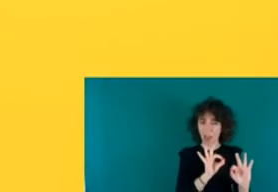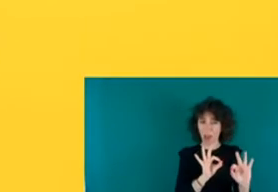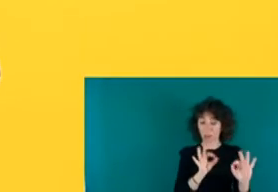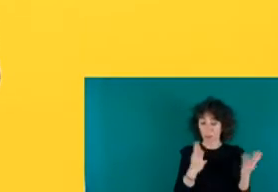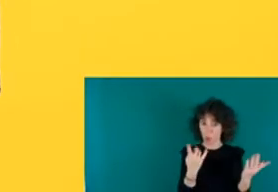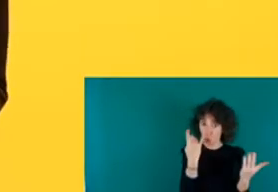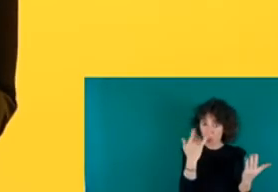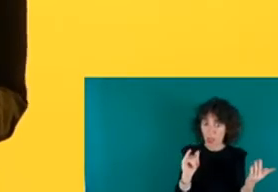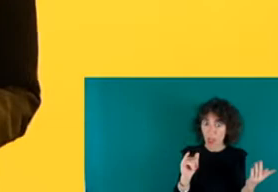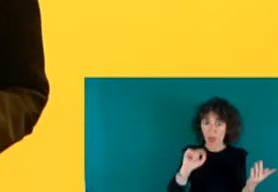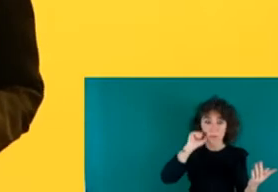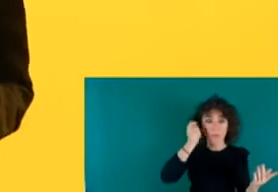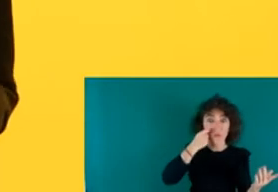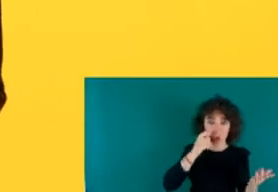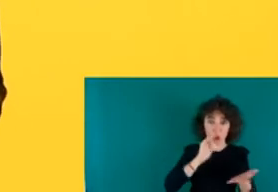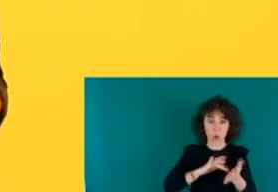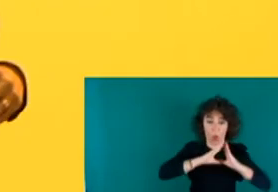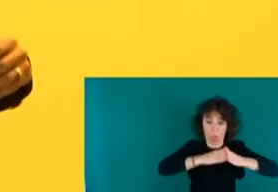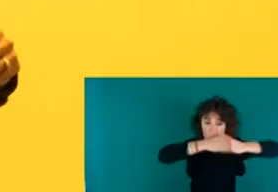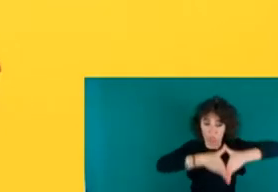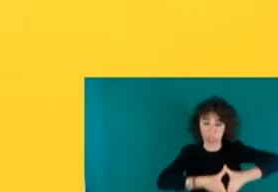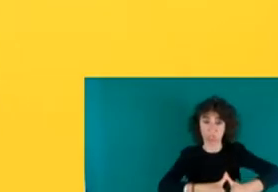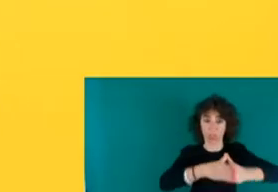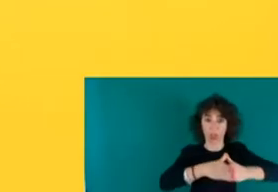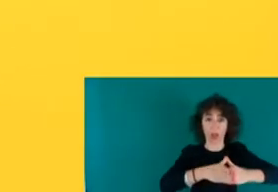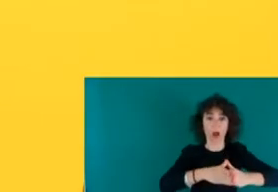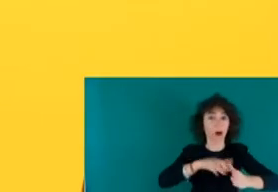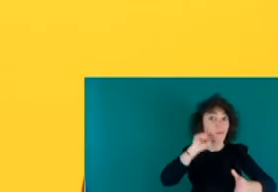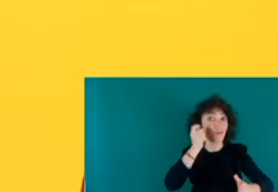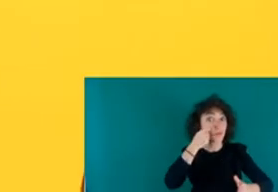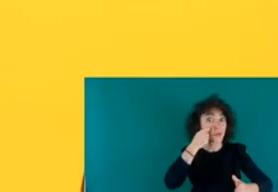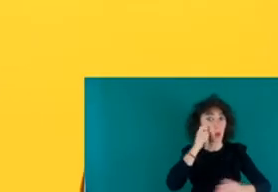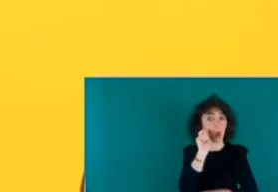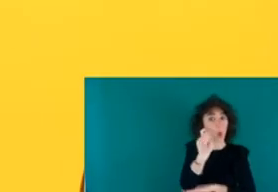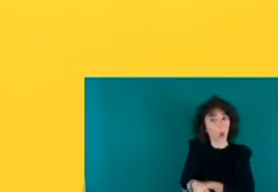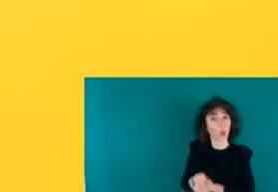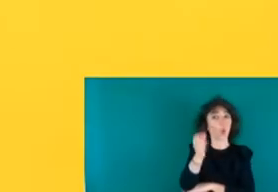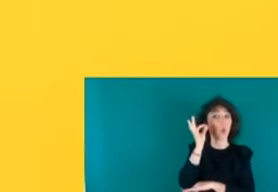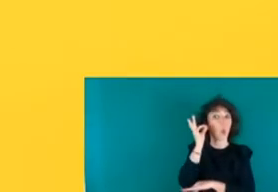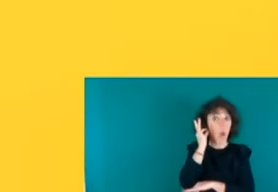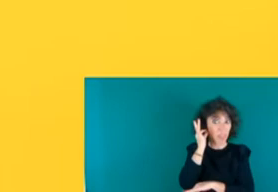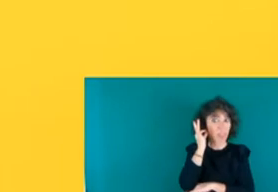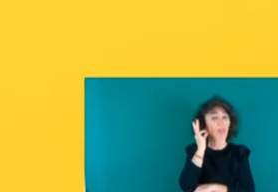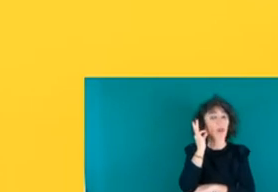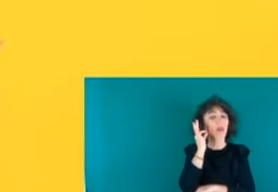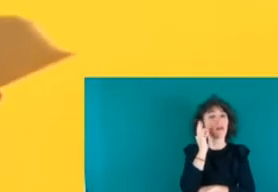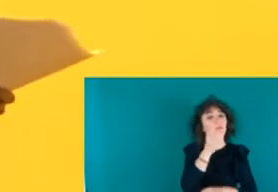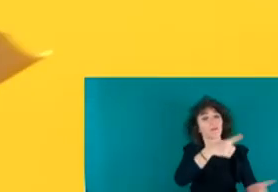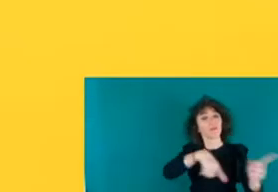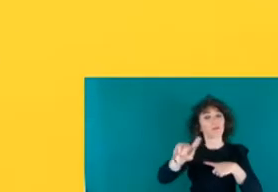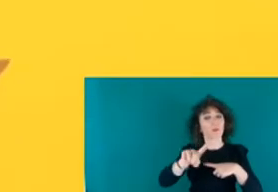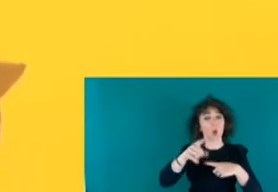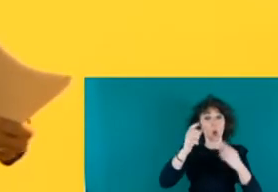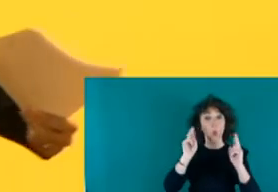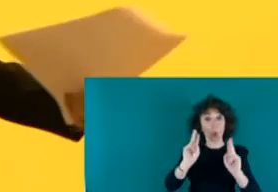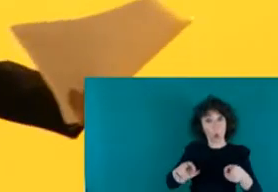enteramos, hubo un naufragio y nos enteramos que la juez de instrucción dio la orden para la incineración de los cuerpos, cuando estos